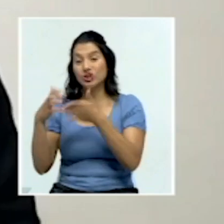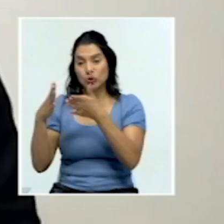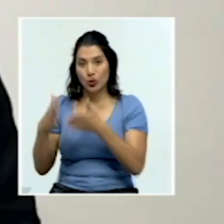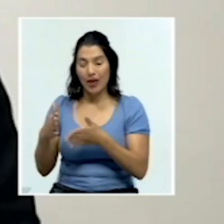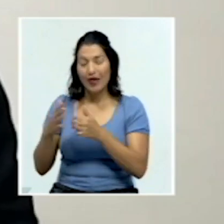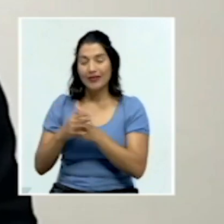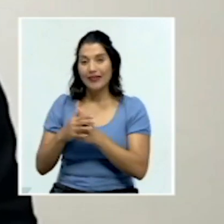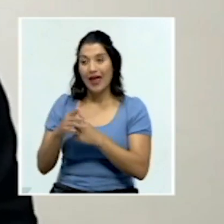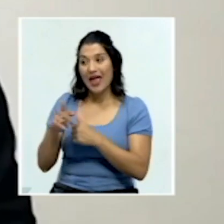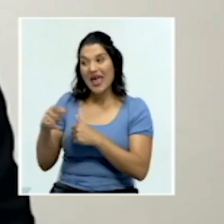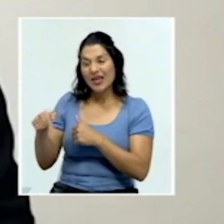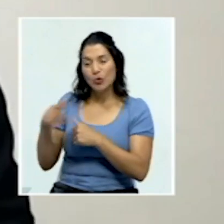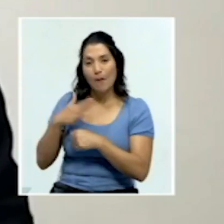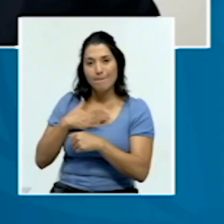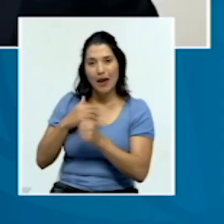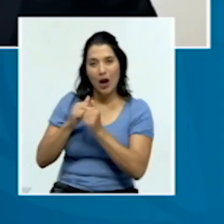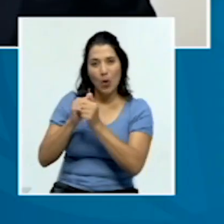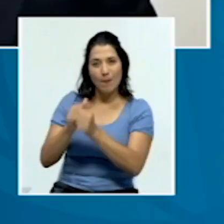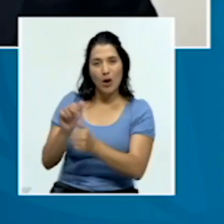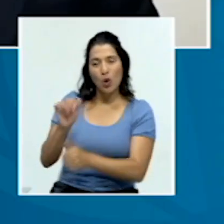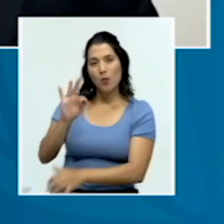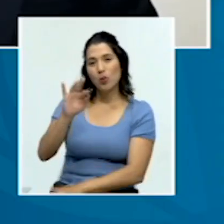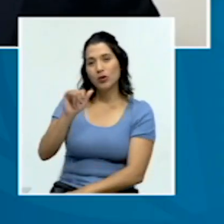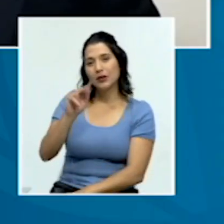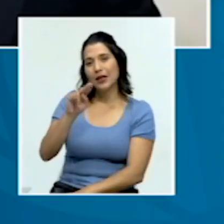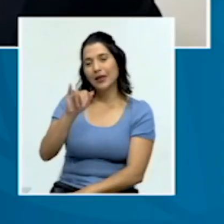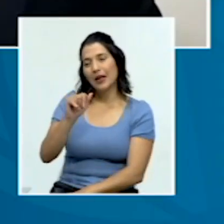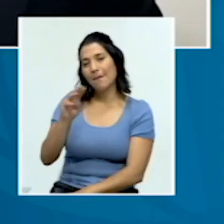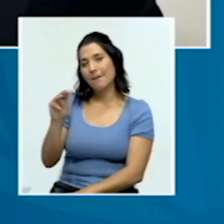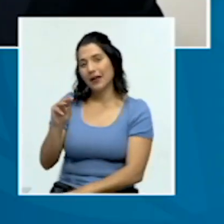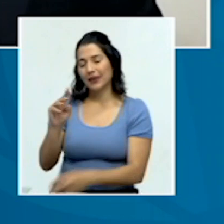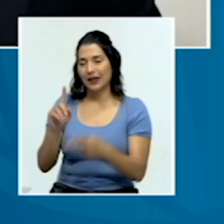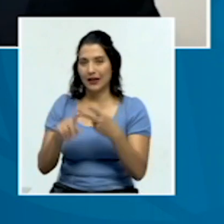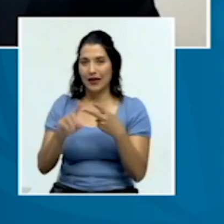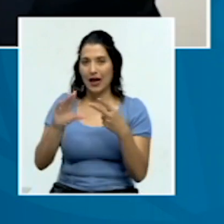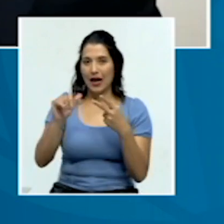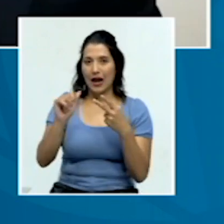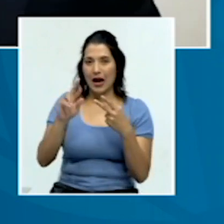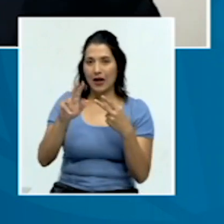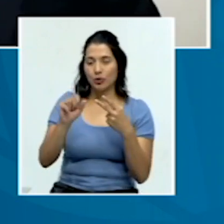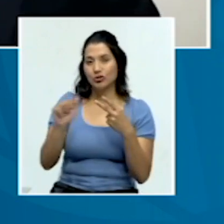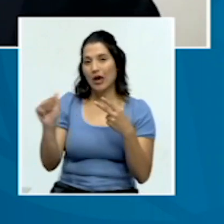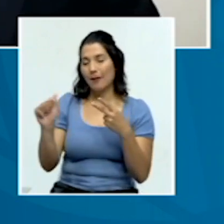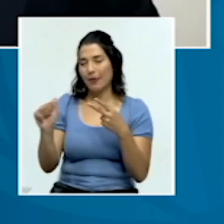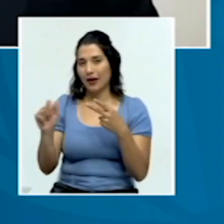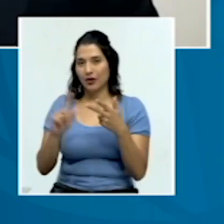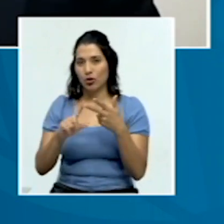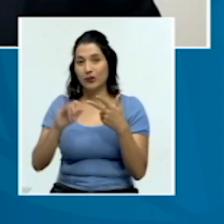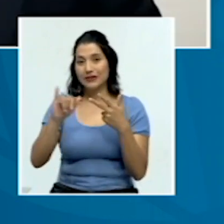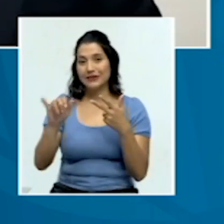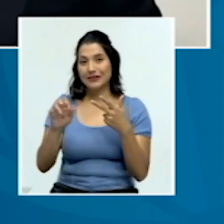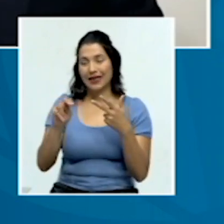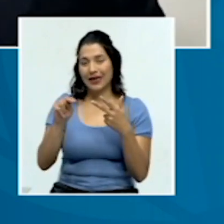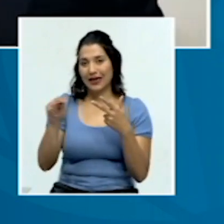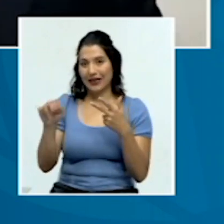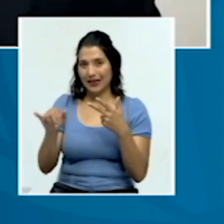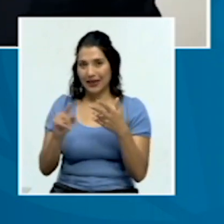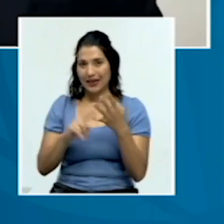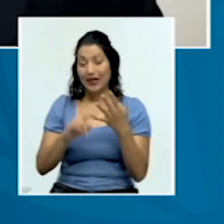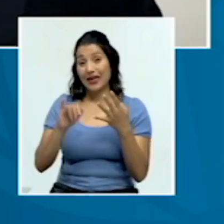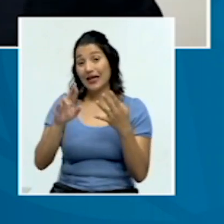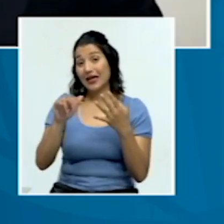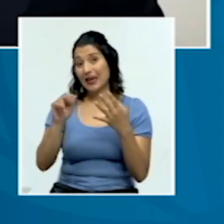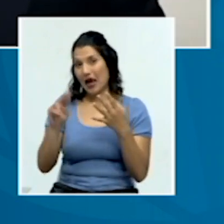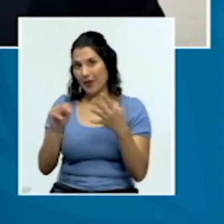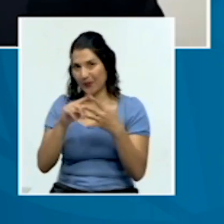que me han acompañado, como lo son Tania Martínez, Carlos Alberto, Jeremy, Irán,